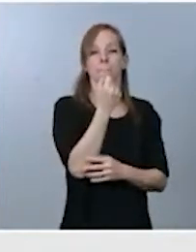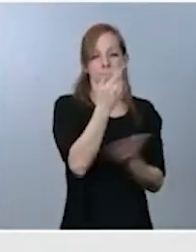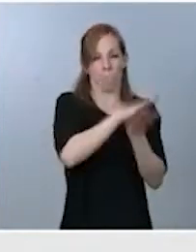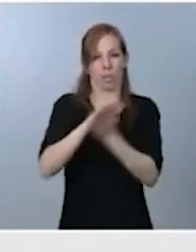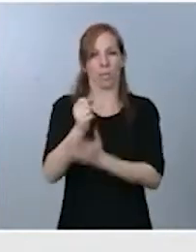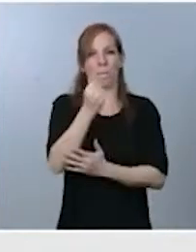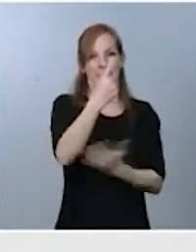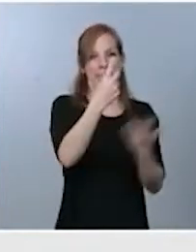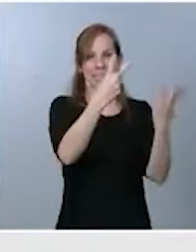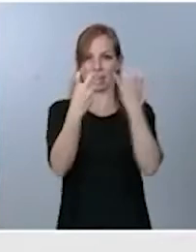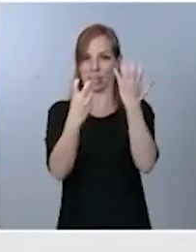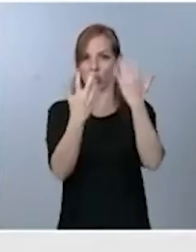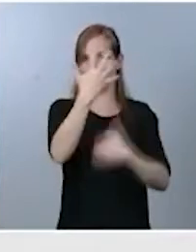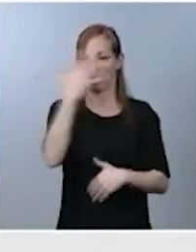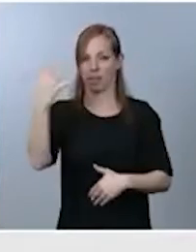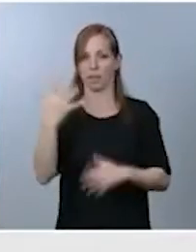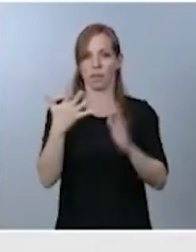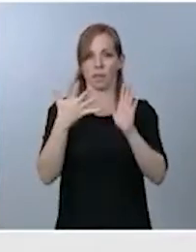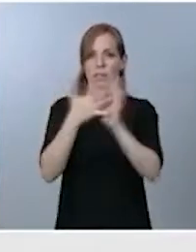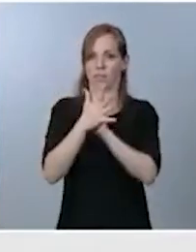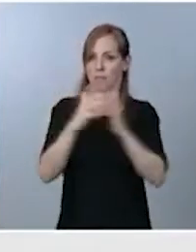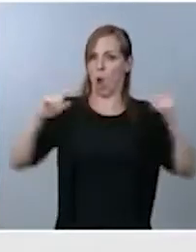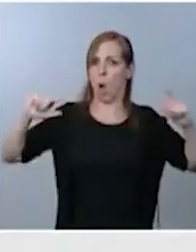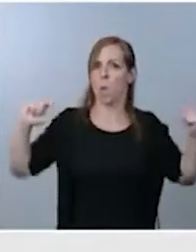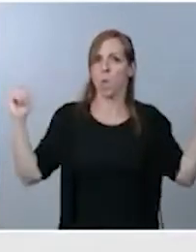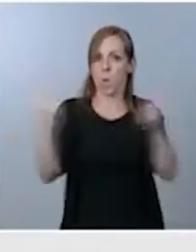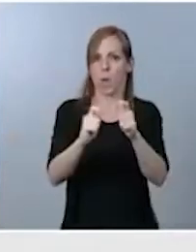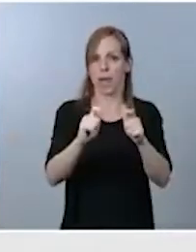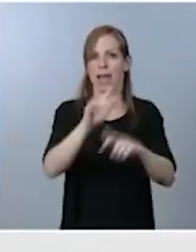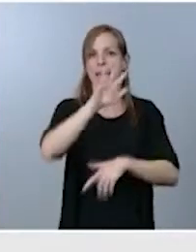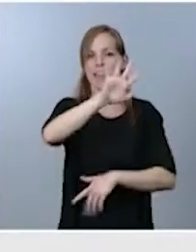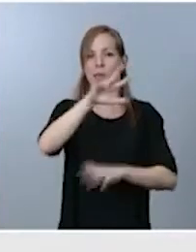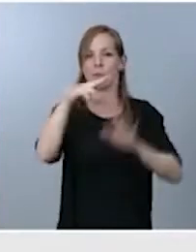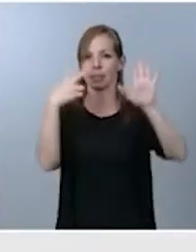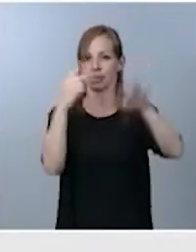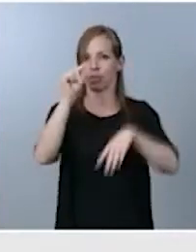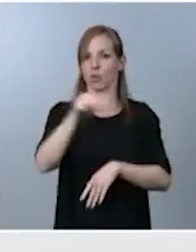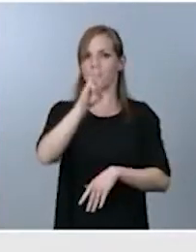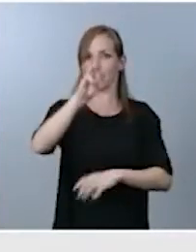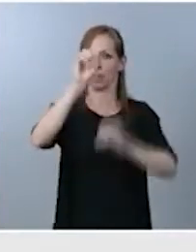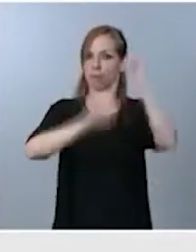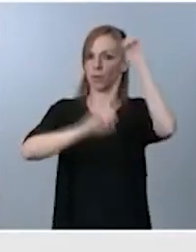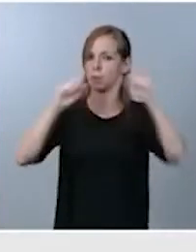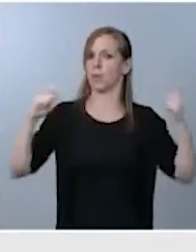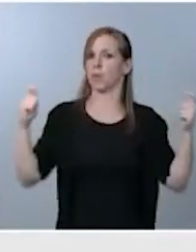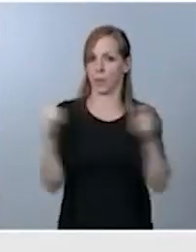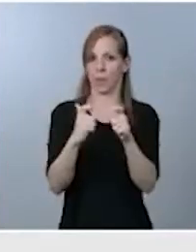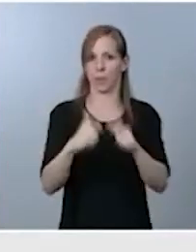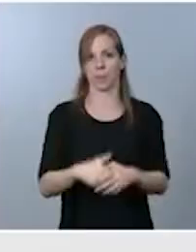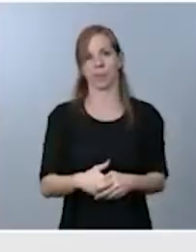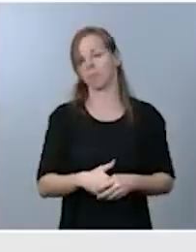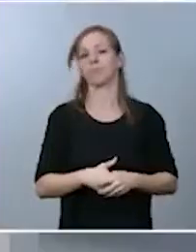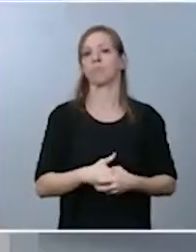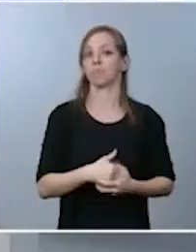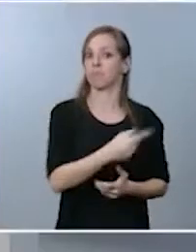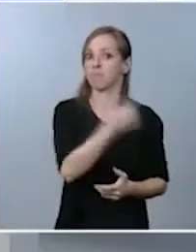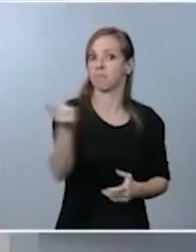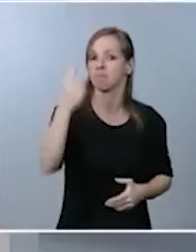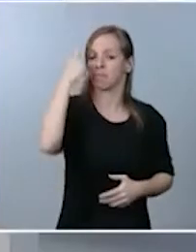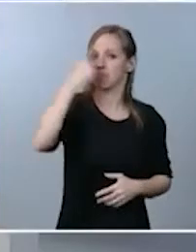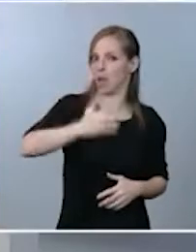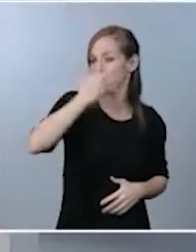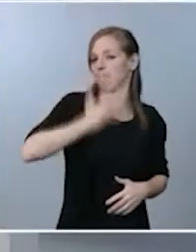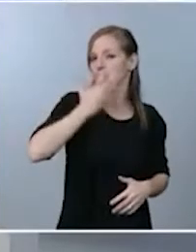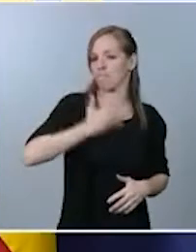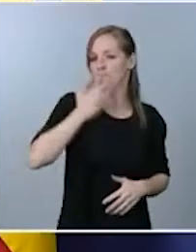es decir, un descenso del 57,3%. Ustedes conocen y saben perfectamente que